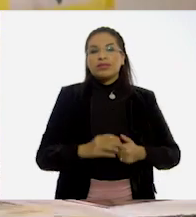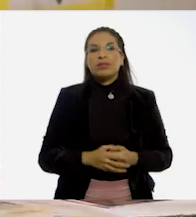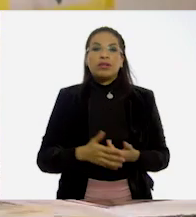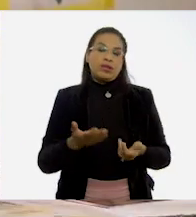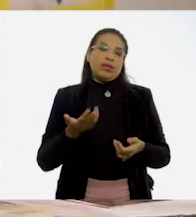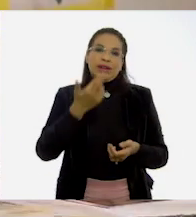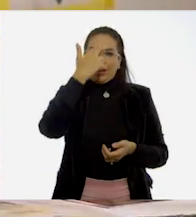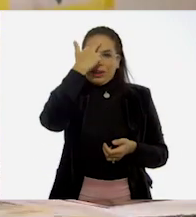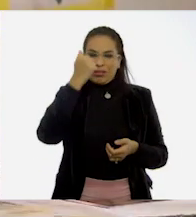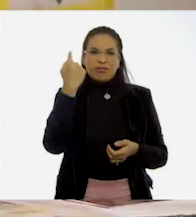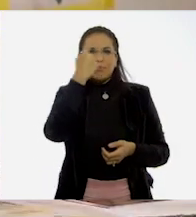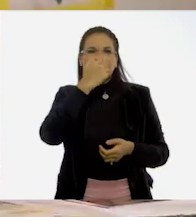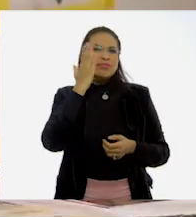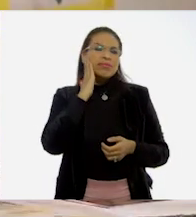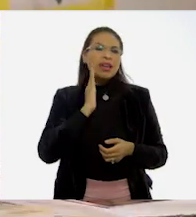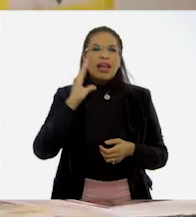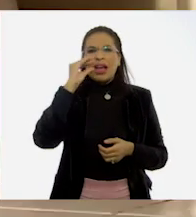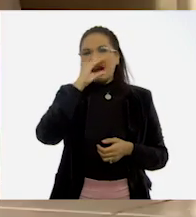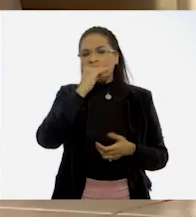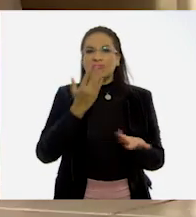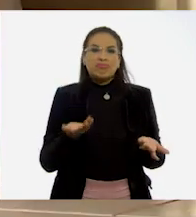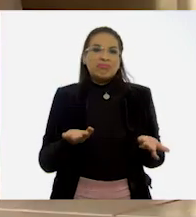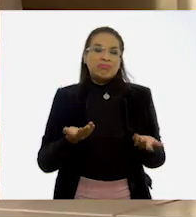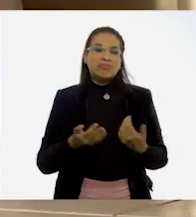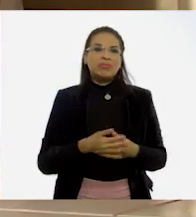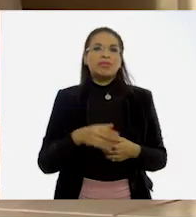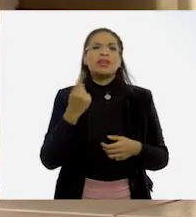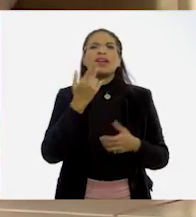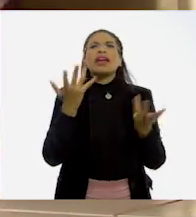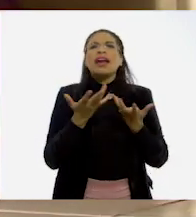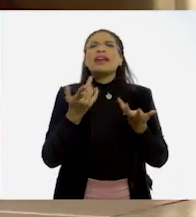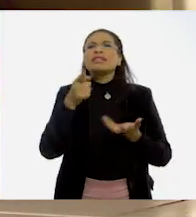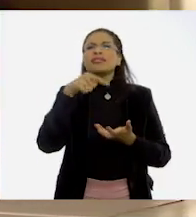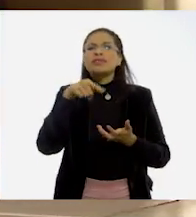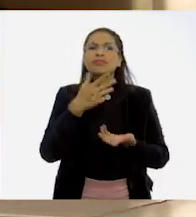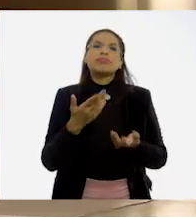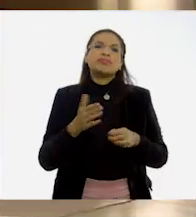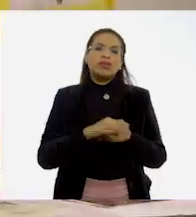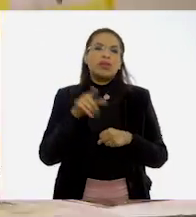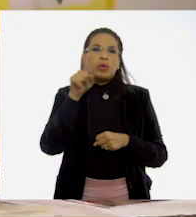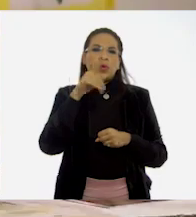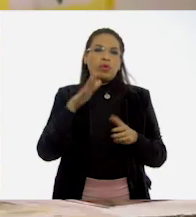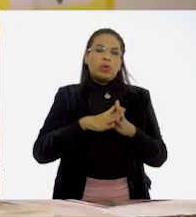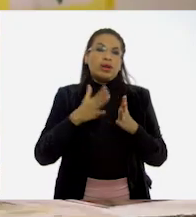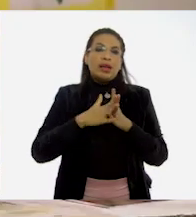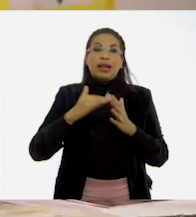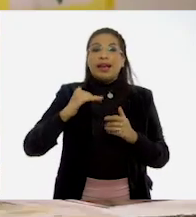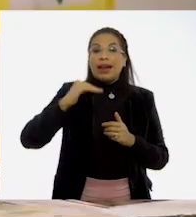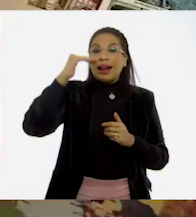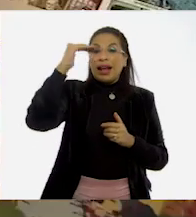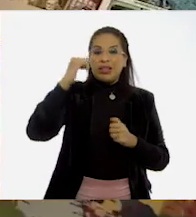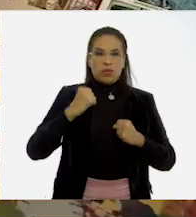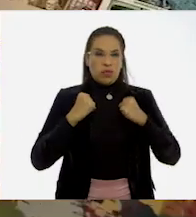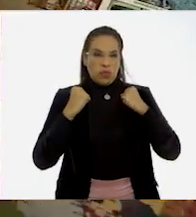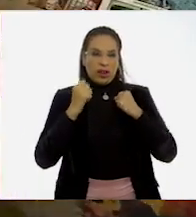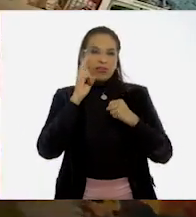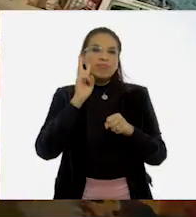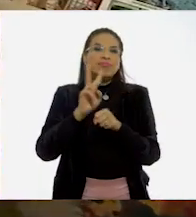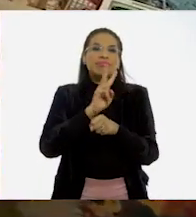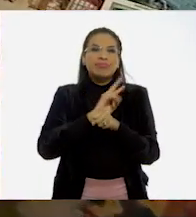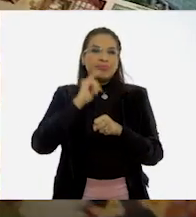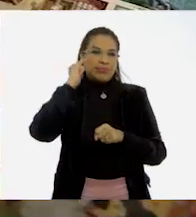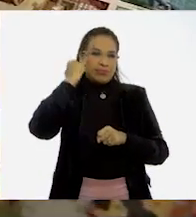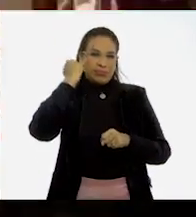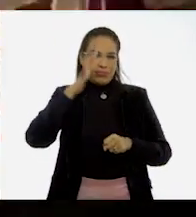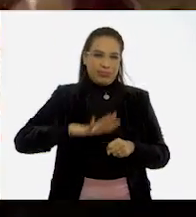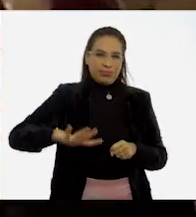Con razón parecemos africanos, pues. ¿Y qué hacían? Pues, como eran muy grandes y fuertes, supervisaban a